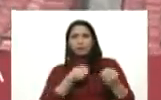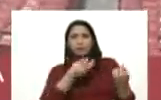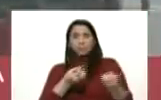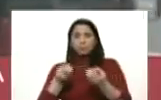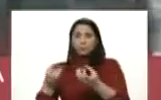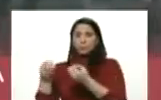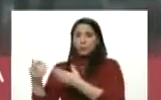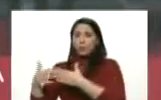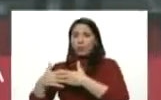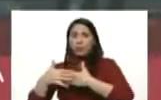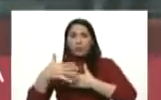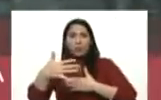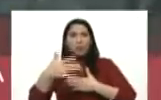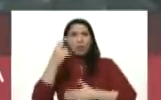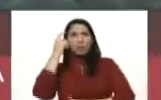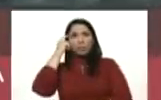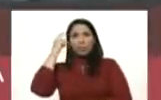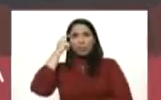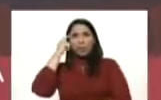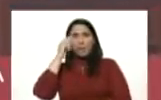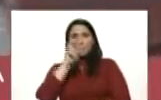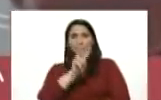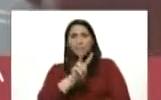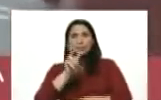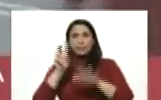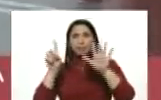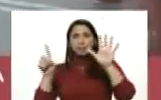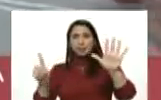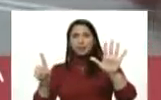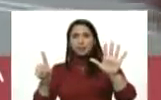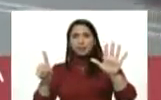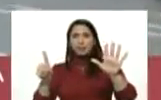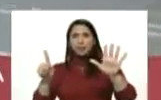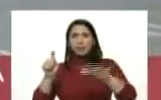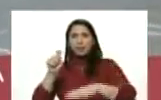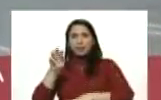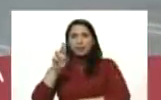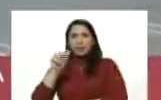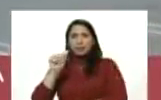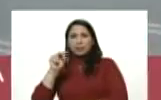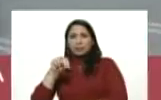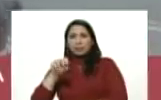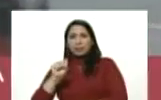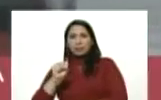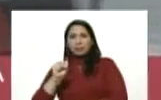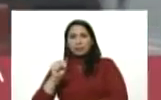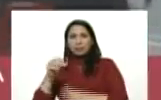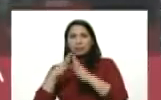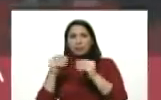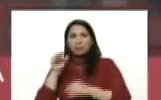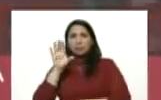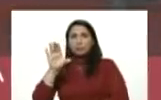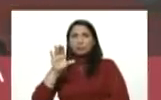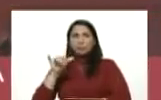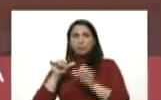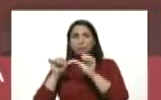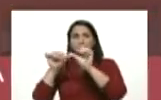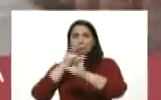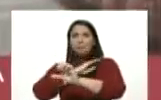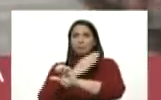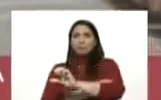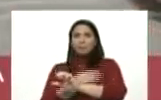en los próximos días a las 26 trams de todo el país para seguir fortaleciendo el